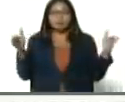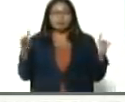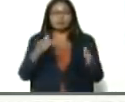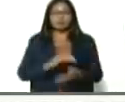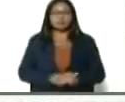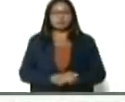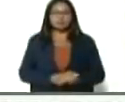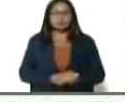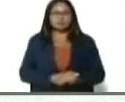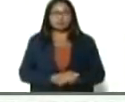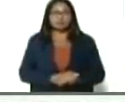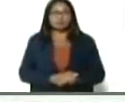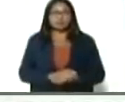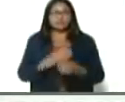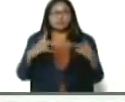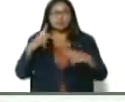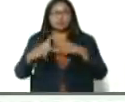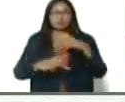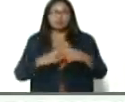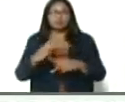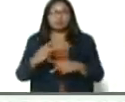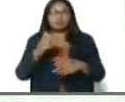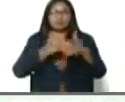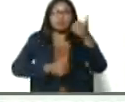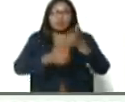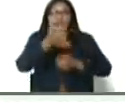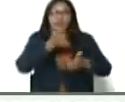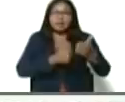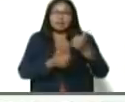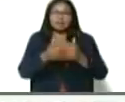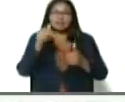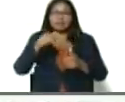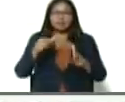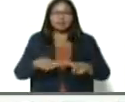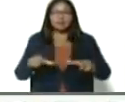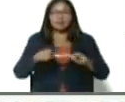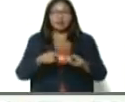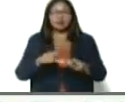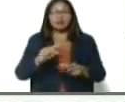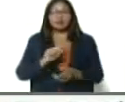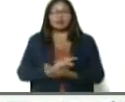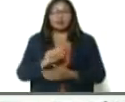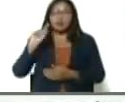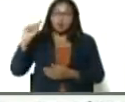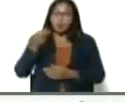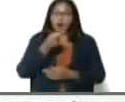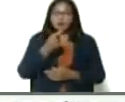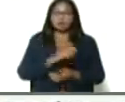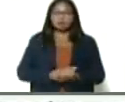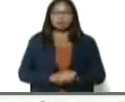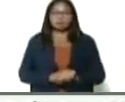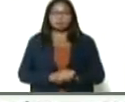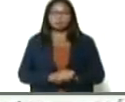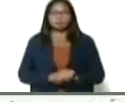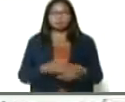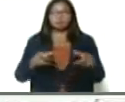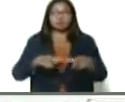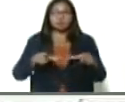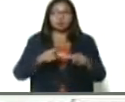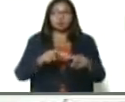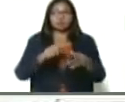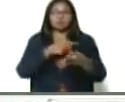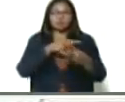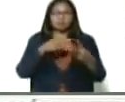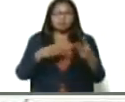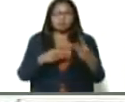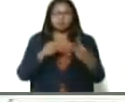planta, procesadora, de leche, acá, en Calabozo, es una planta, que tiene, tres líneas de